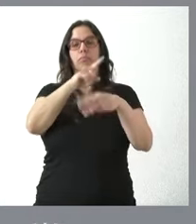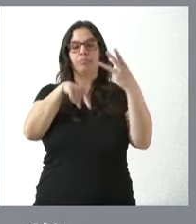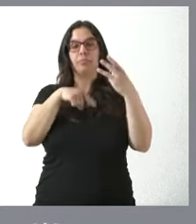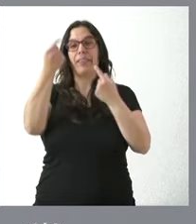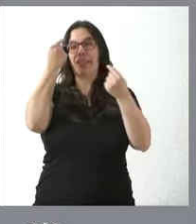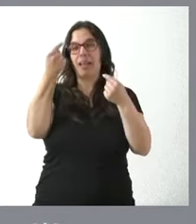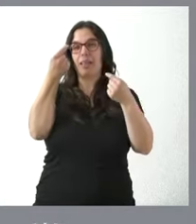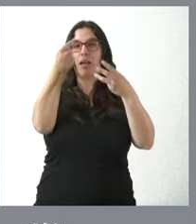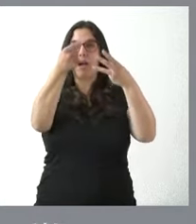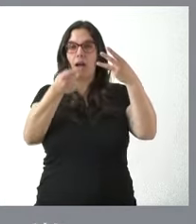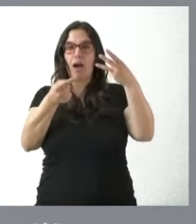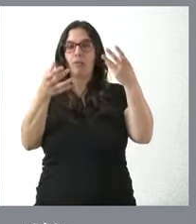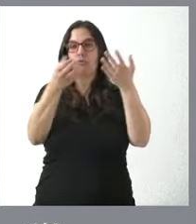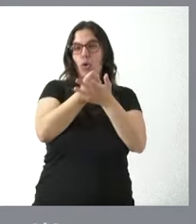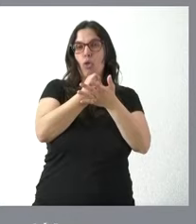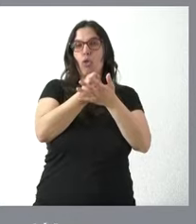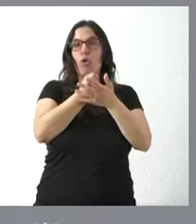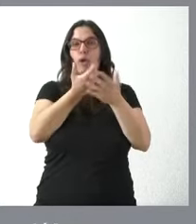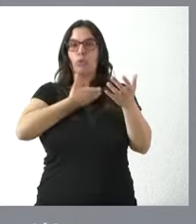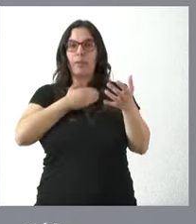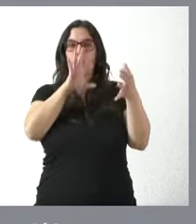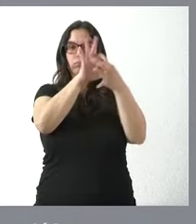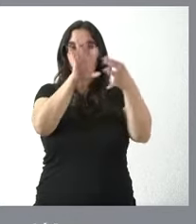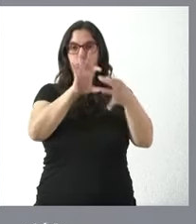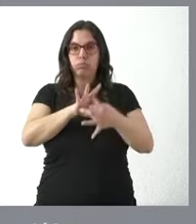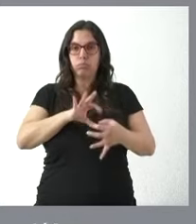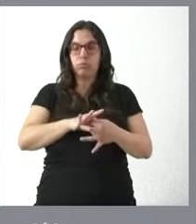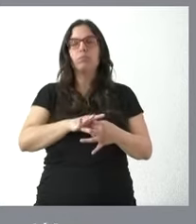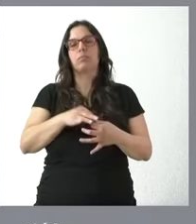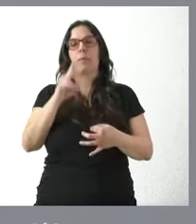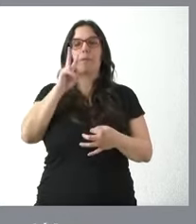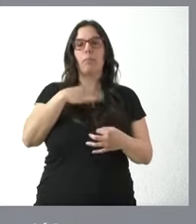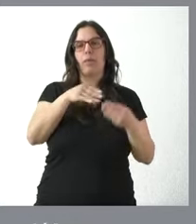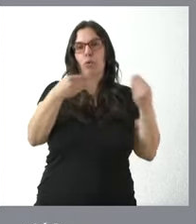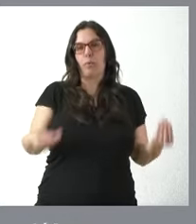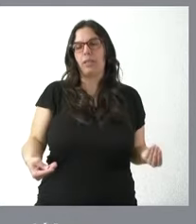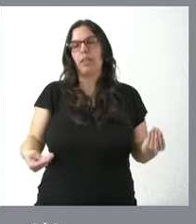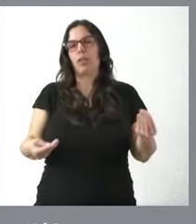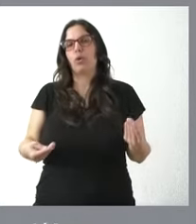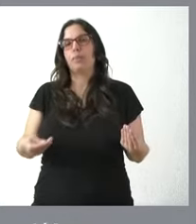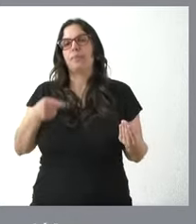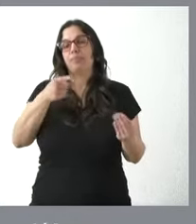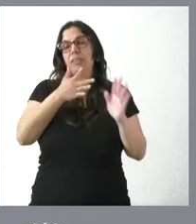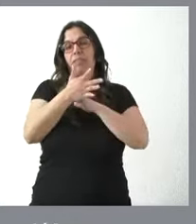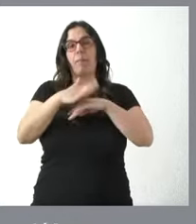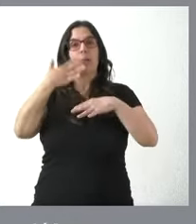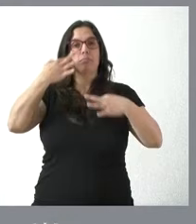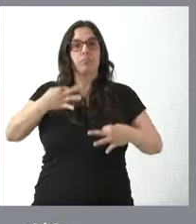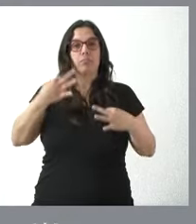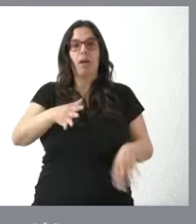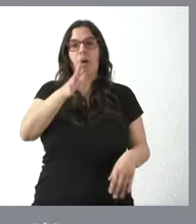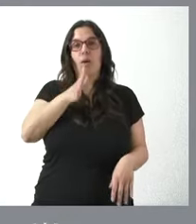detalle de todas las cantidades que corresponden a cada uno de estos tres ámbitos, que se trata, lógicamente, de garantizar la